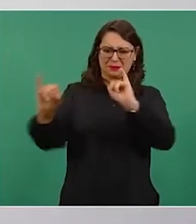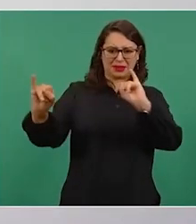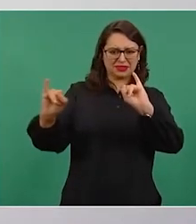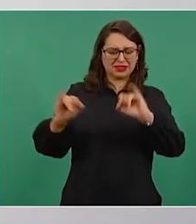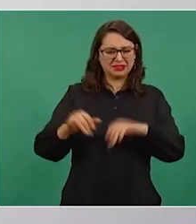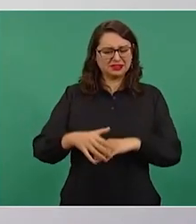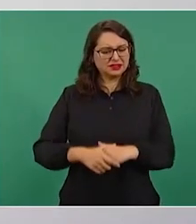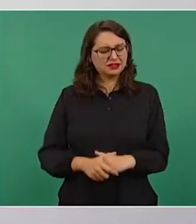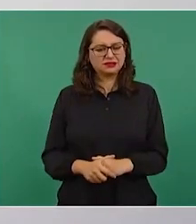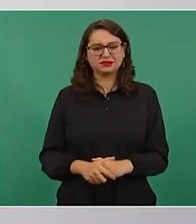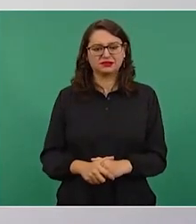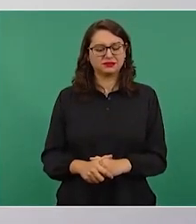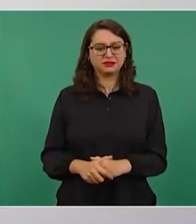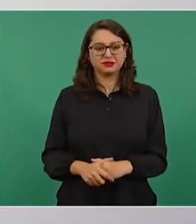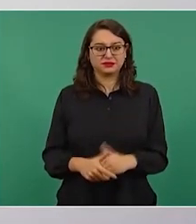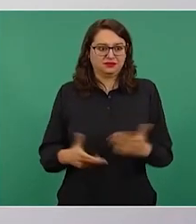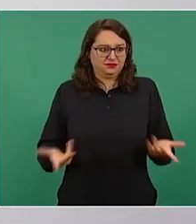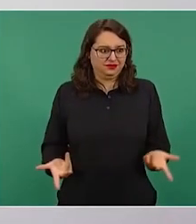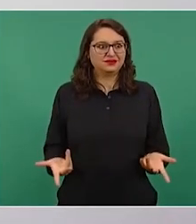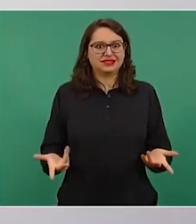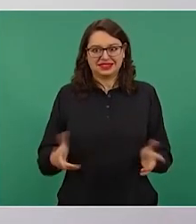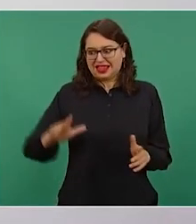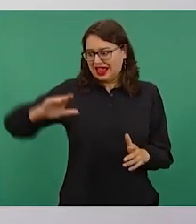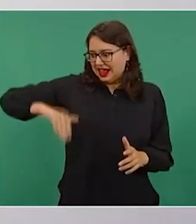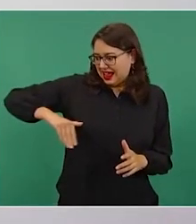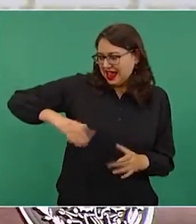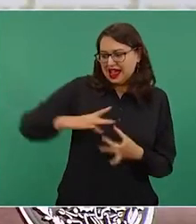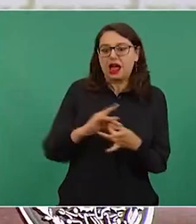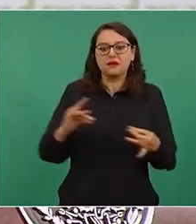del fiscal,